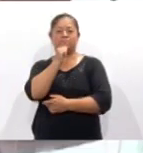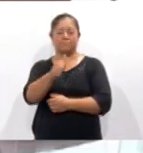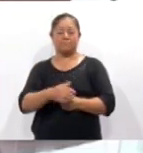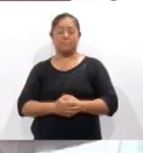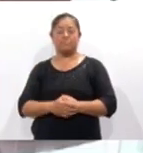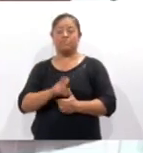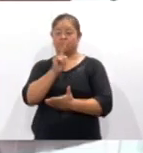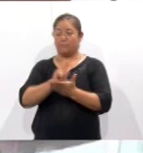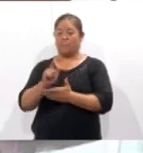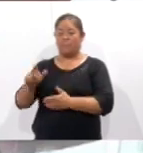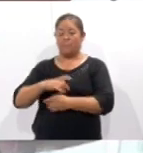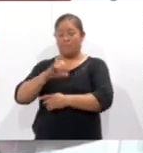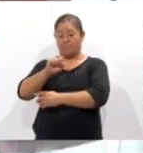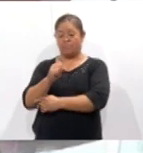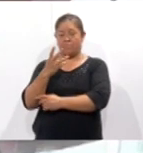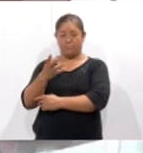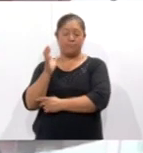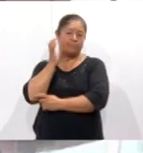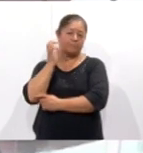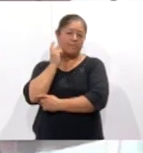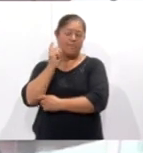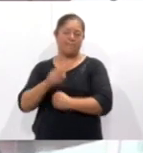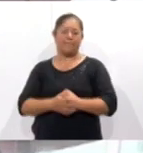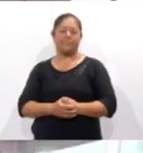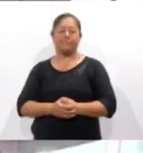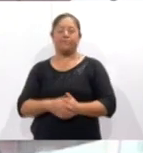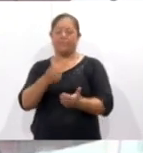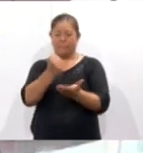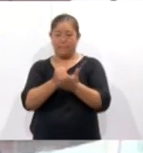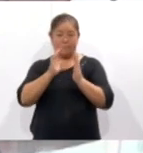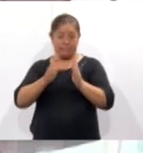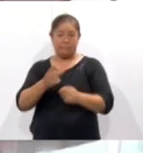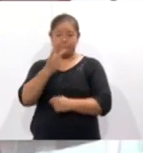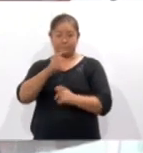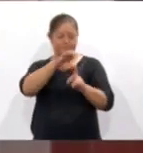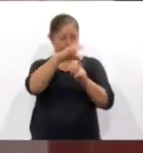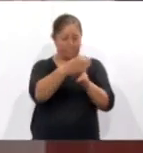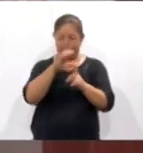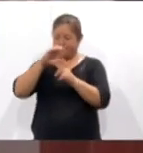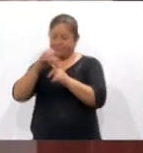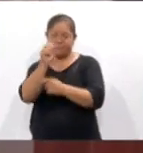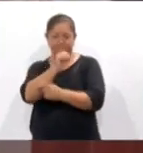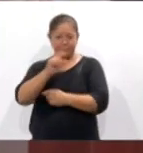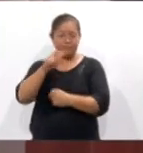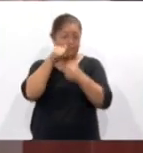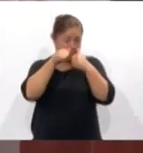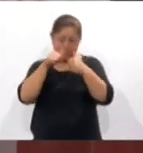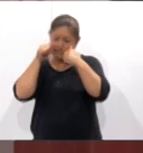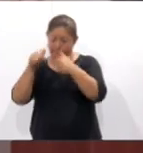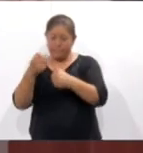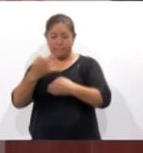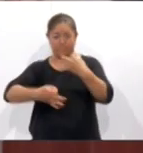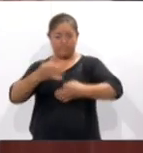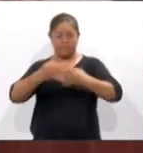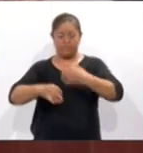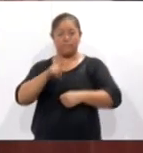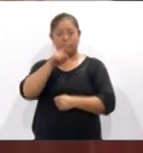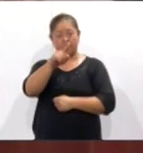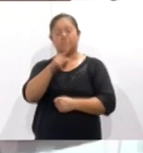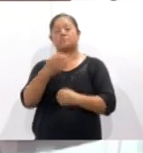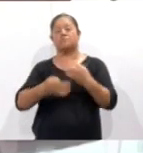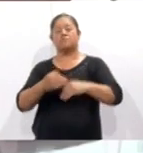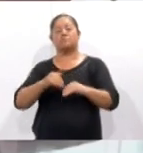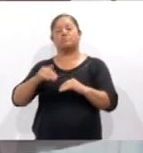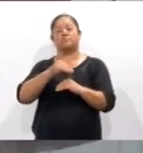legisladores que integran la 64ta legislatura local aprobaron la creación de dos comisiones especiales que atenderán situaciones jurídicas de magistrados.